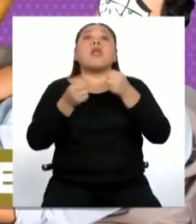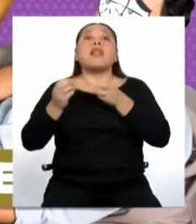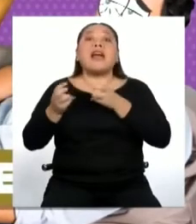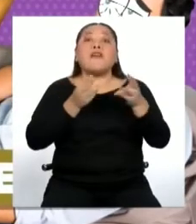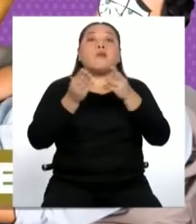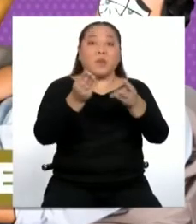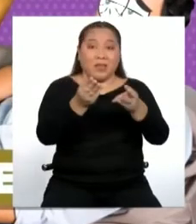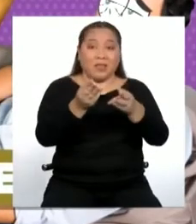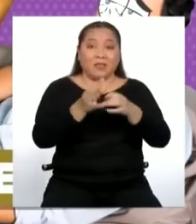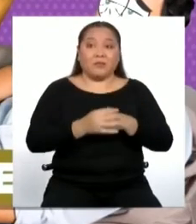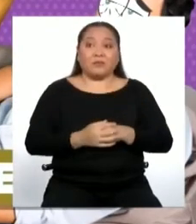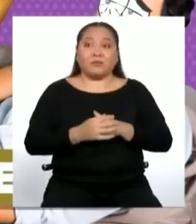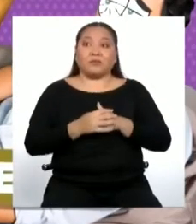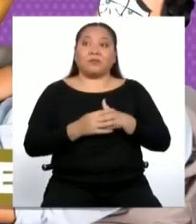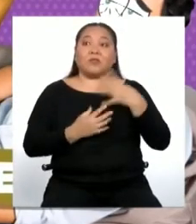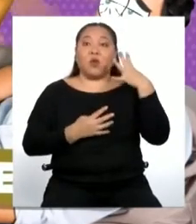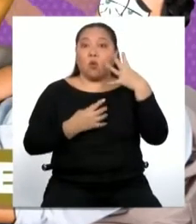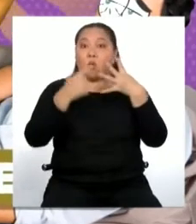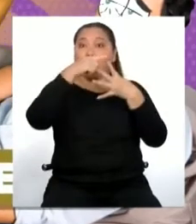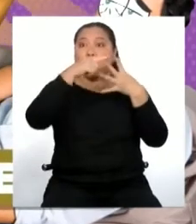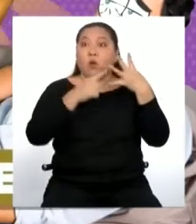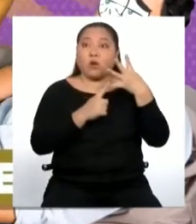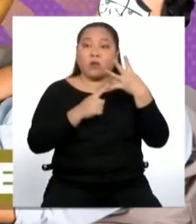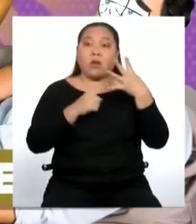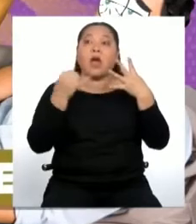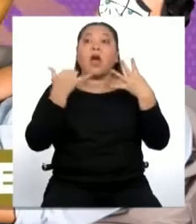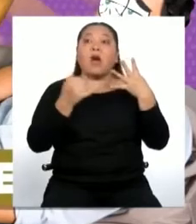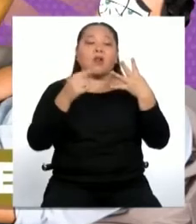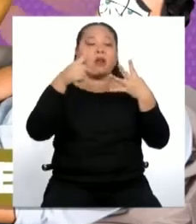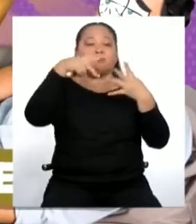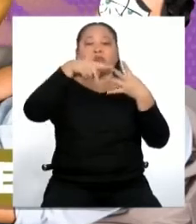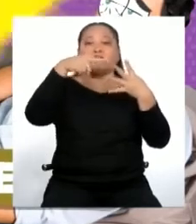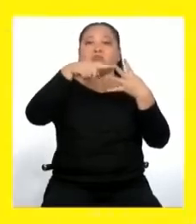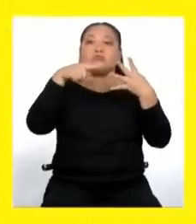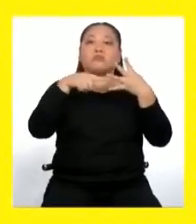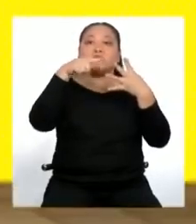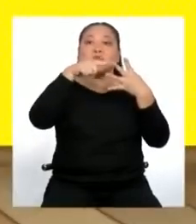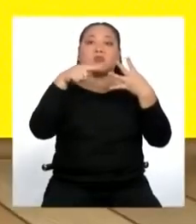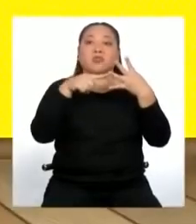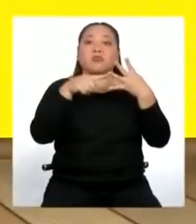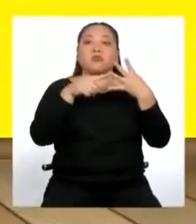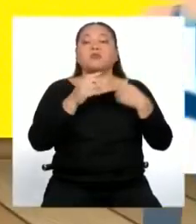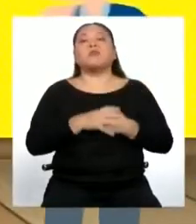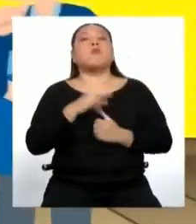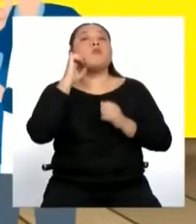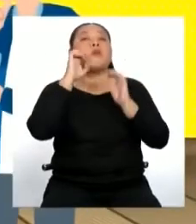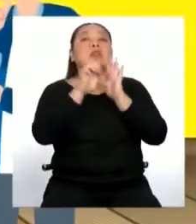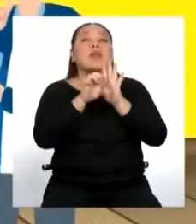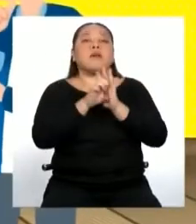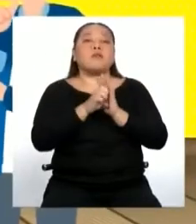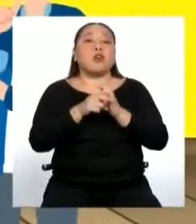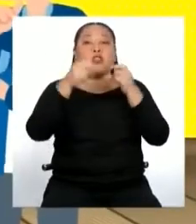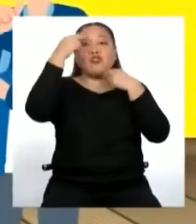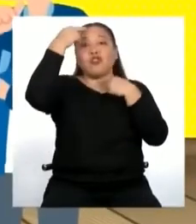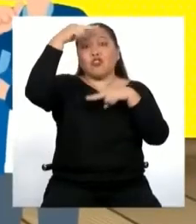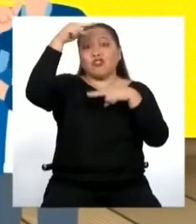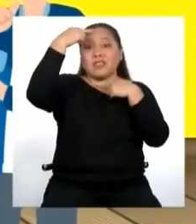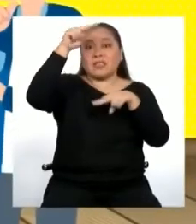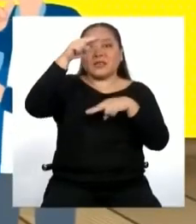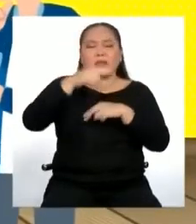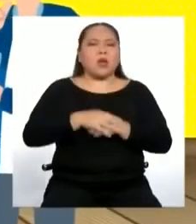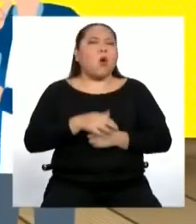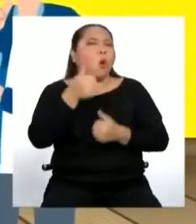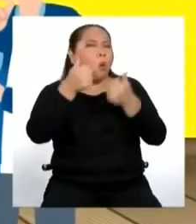por ahora solo nos enfocaremos en la intención y el destinatario. Por ejemplo, hablemos de las noticias. ¿Con qué